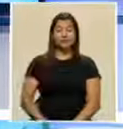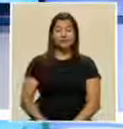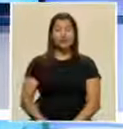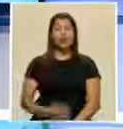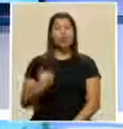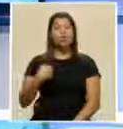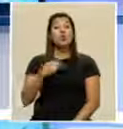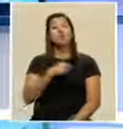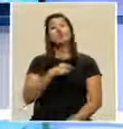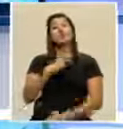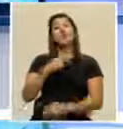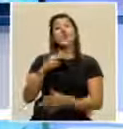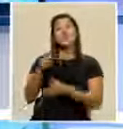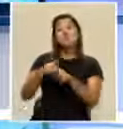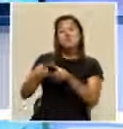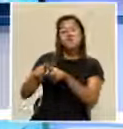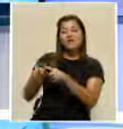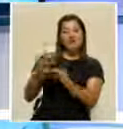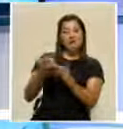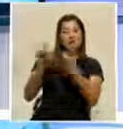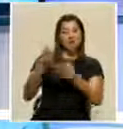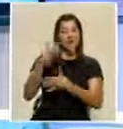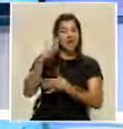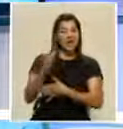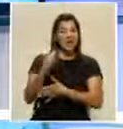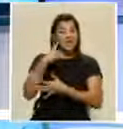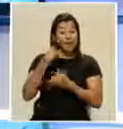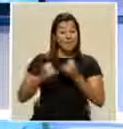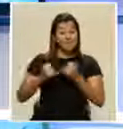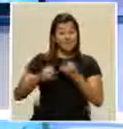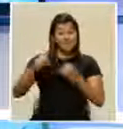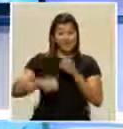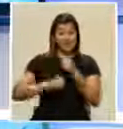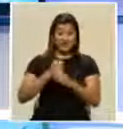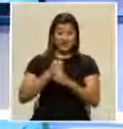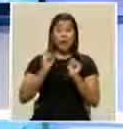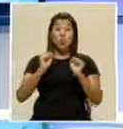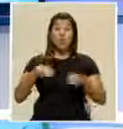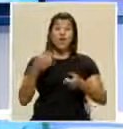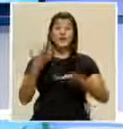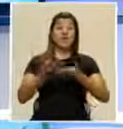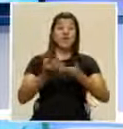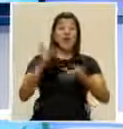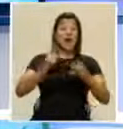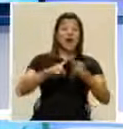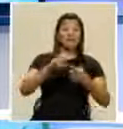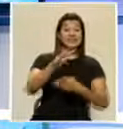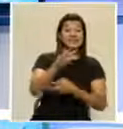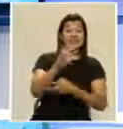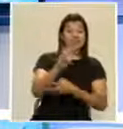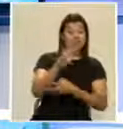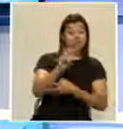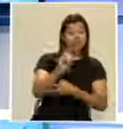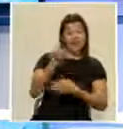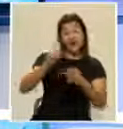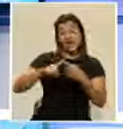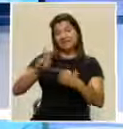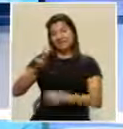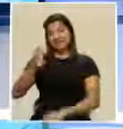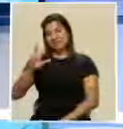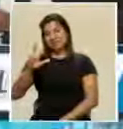Los economistas prevén que para el cierre del año pueda rondar entre los 620 y los 630